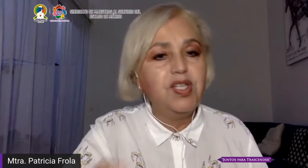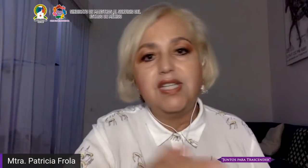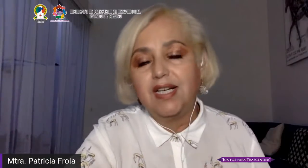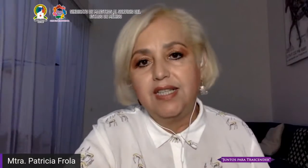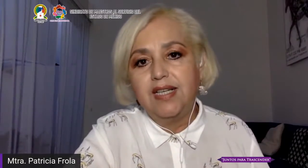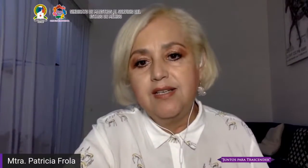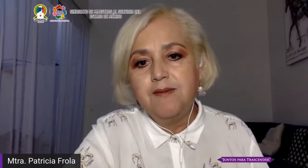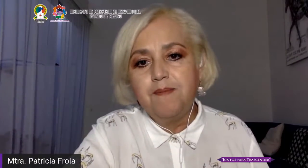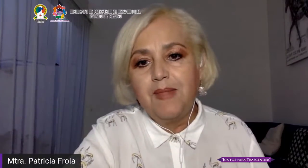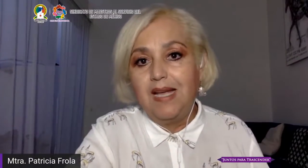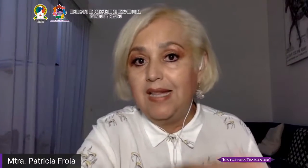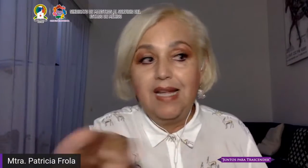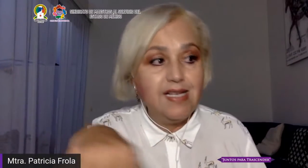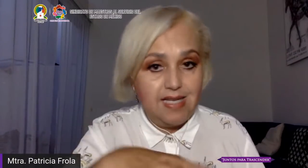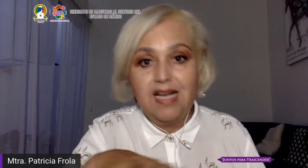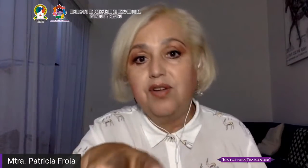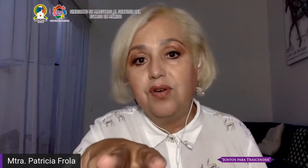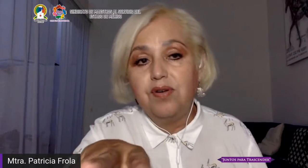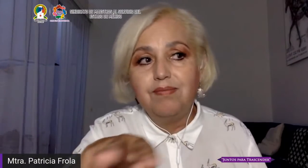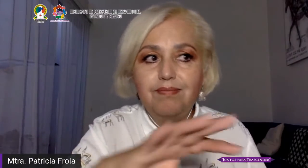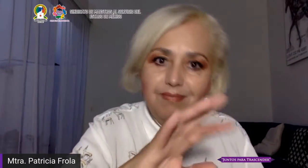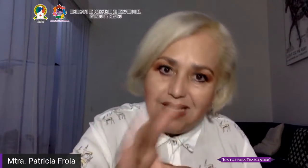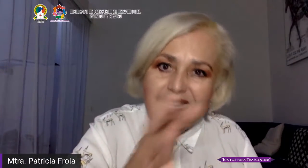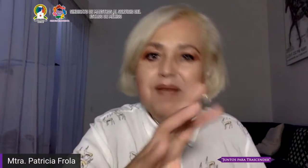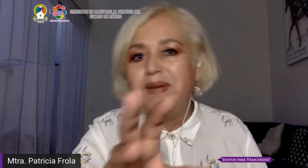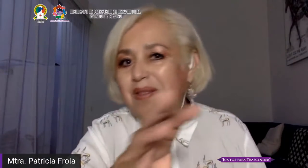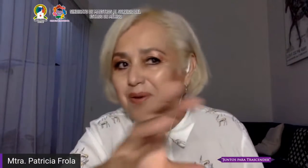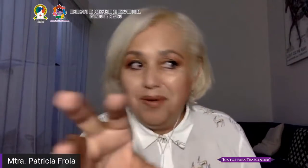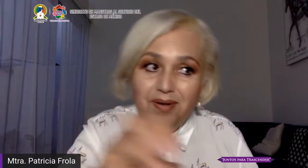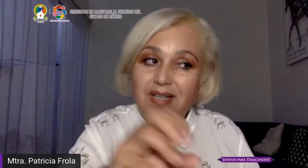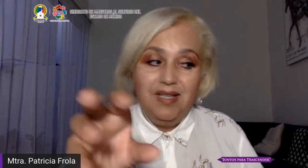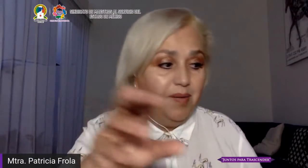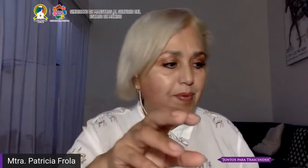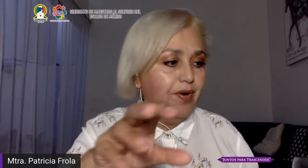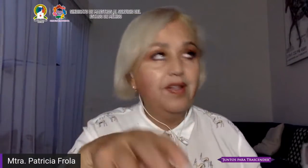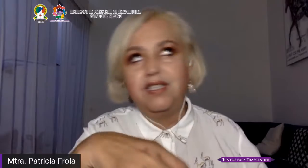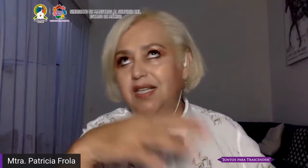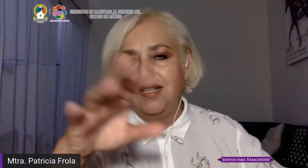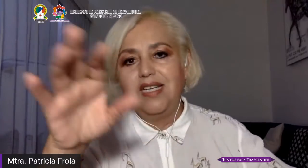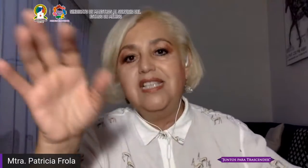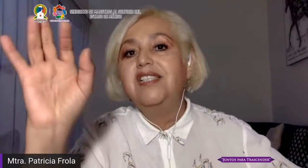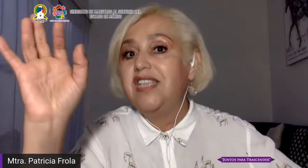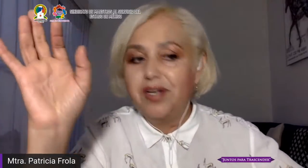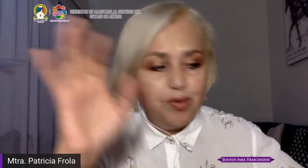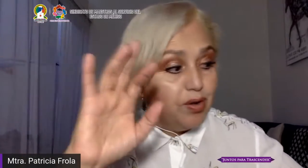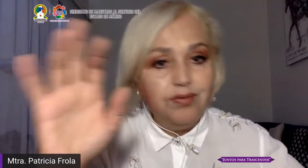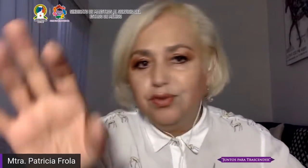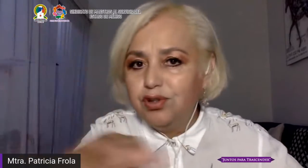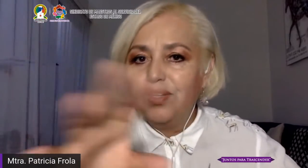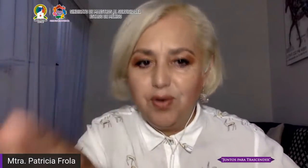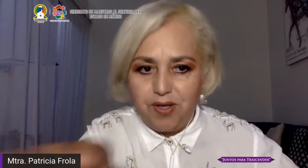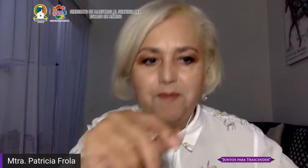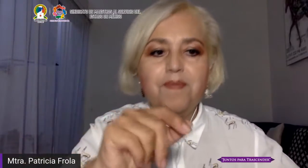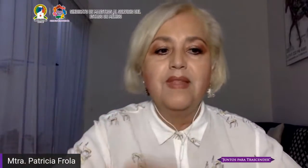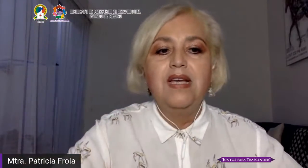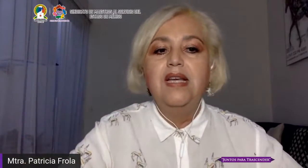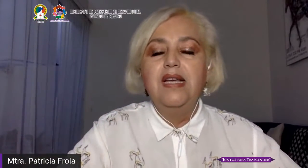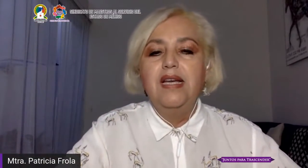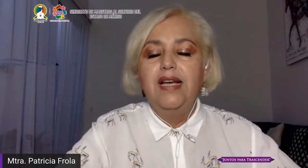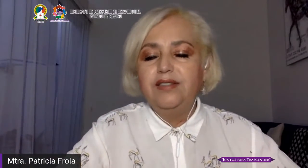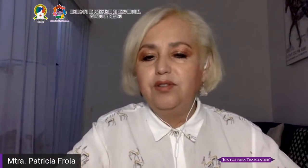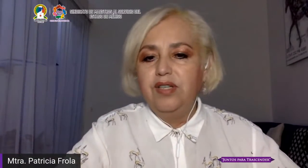esas situaciones didácticas en el escenario híbrido por no decir incierto y confuso de hoy